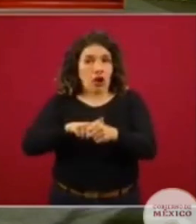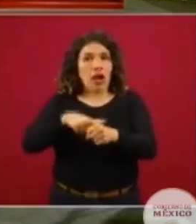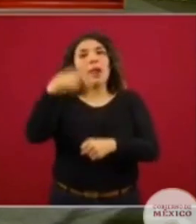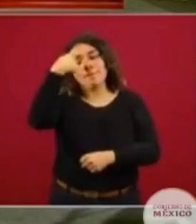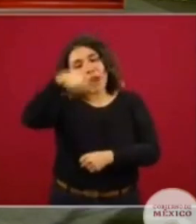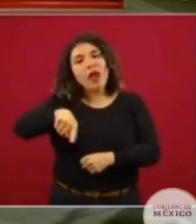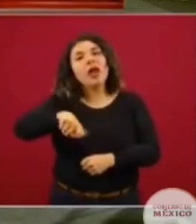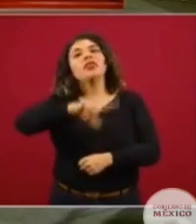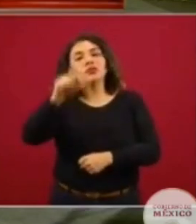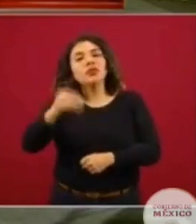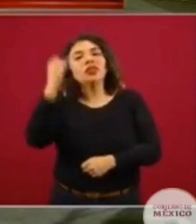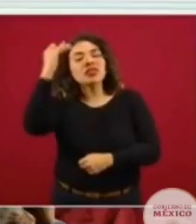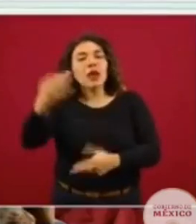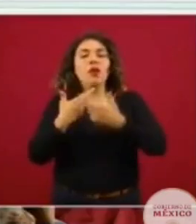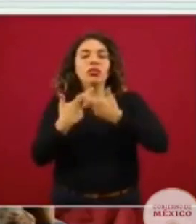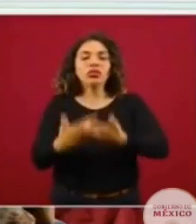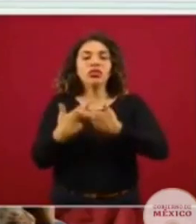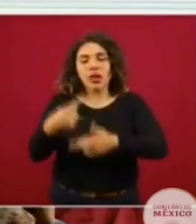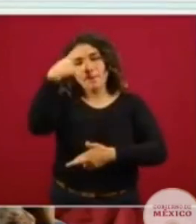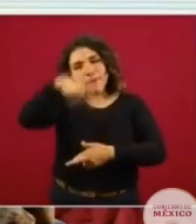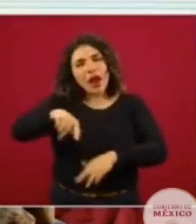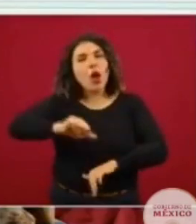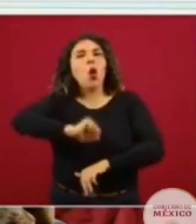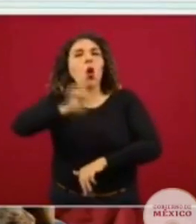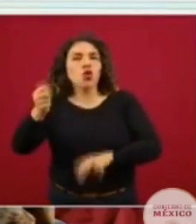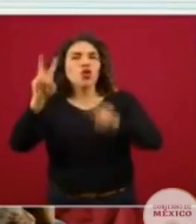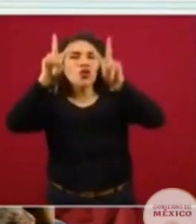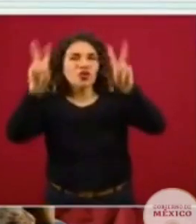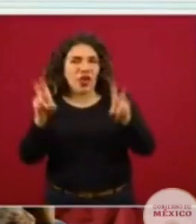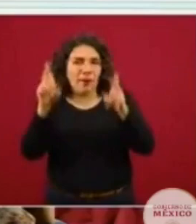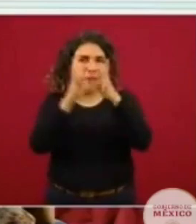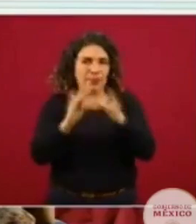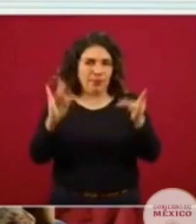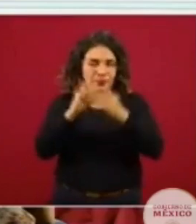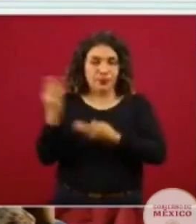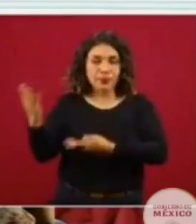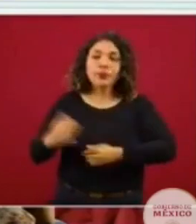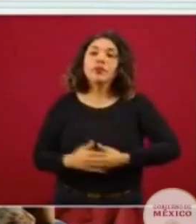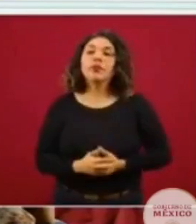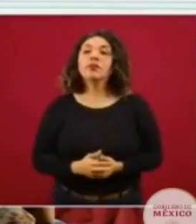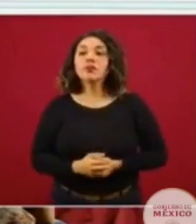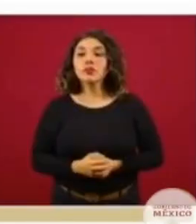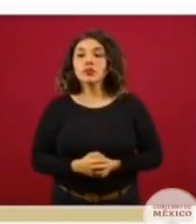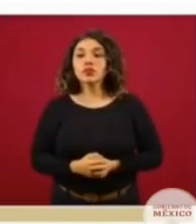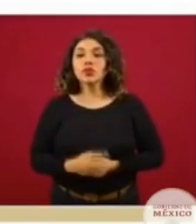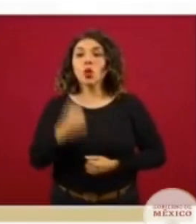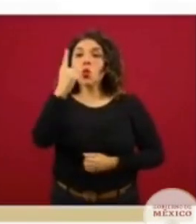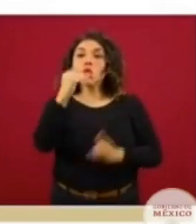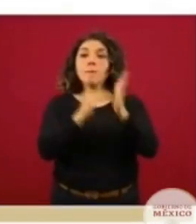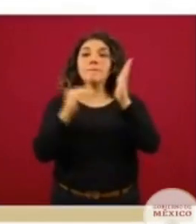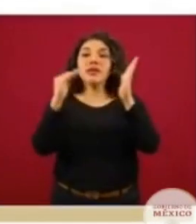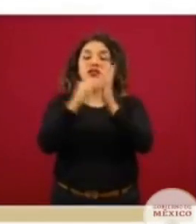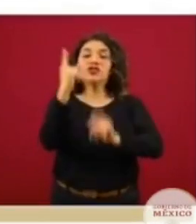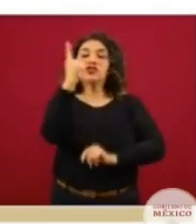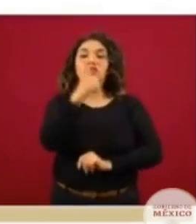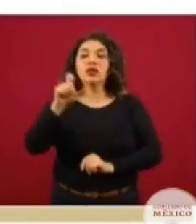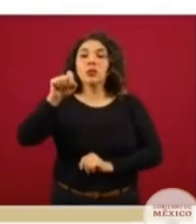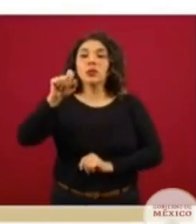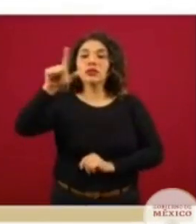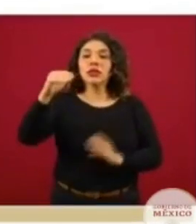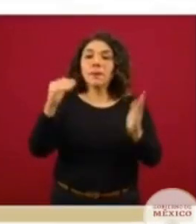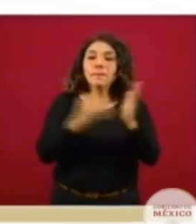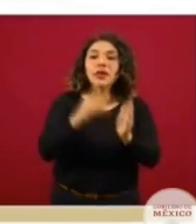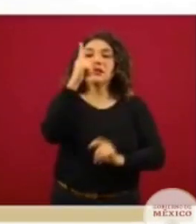tener el tiempo necesario para las siguientes temáticas. Un millón 127